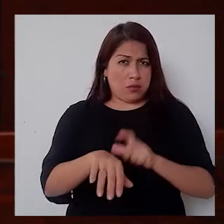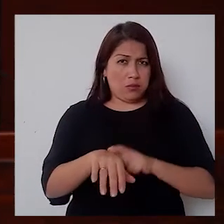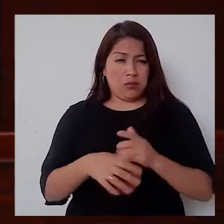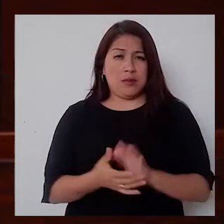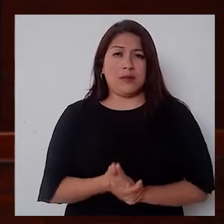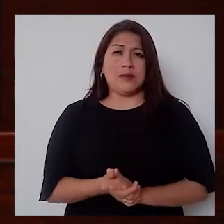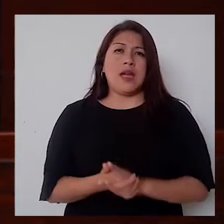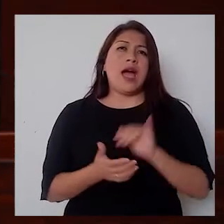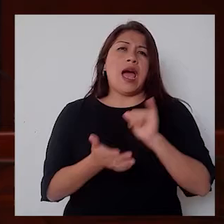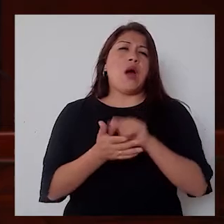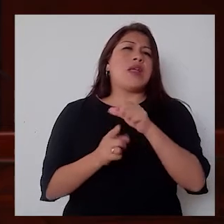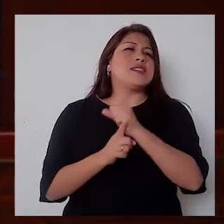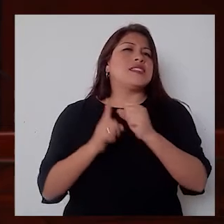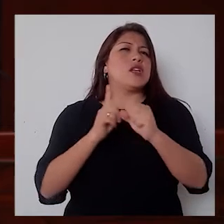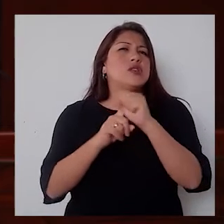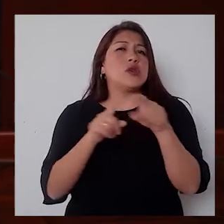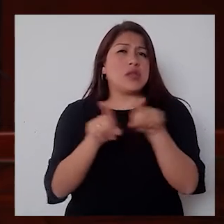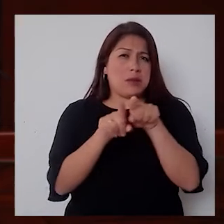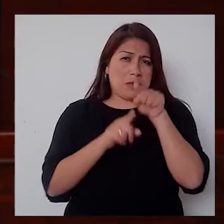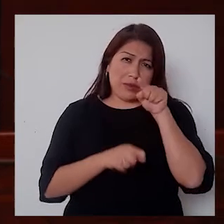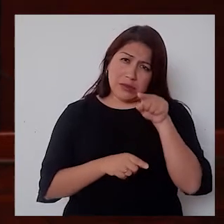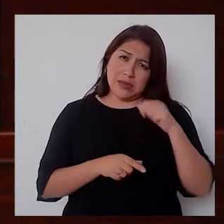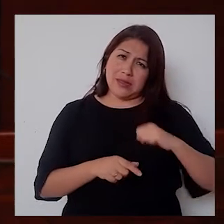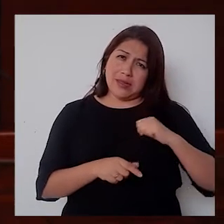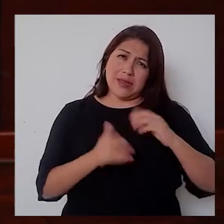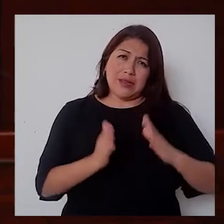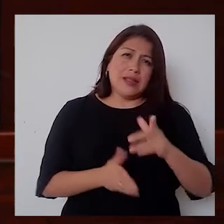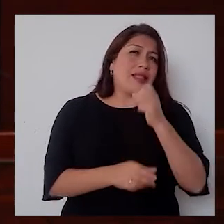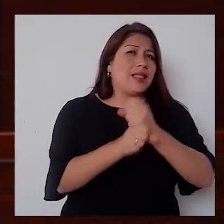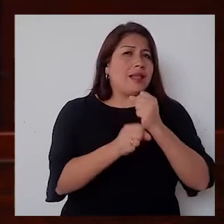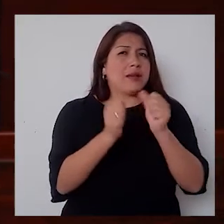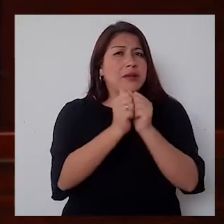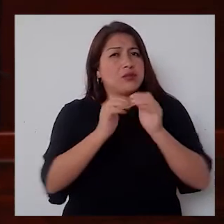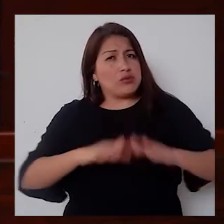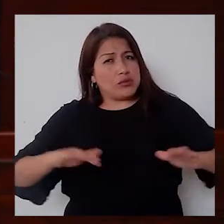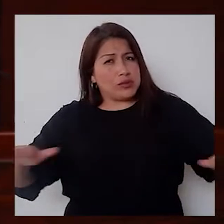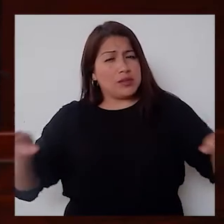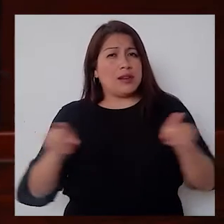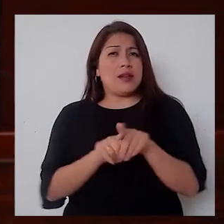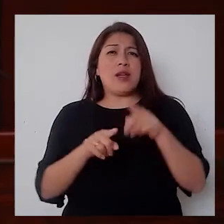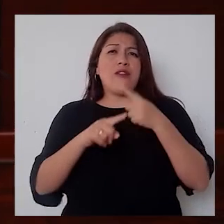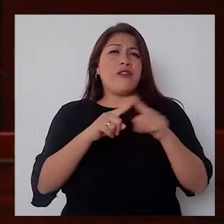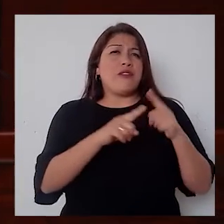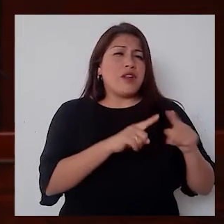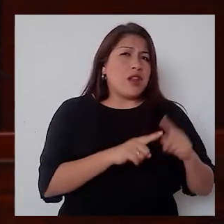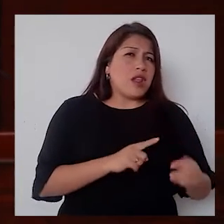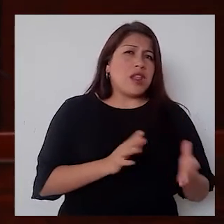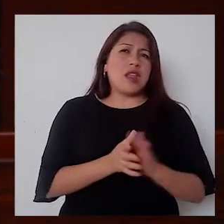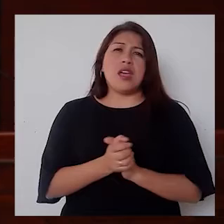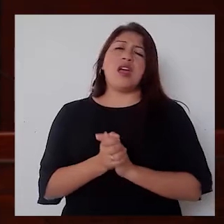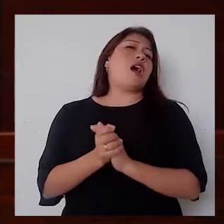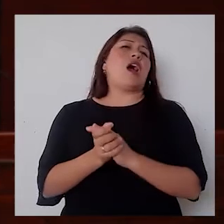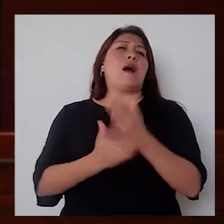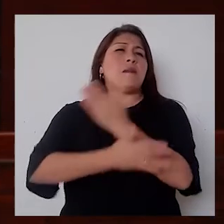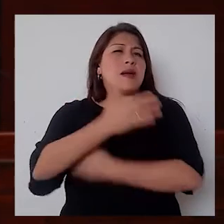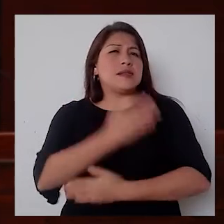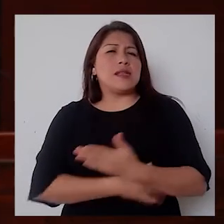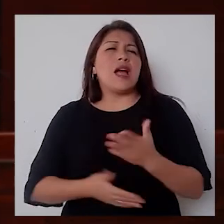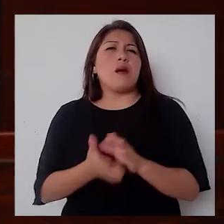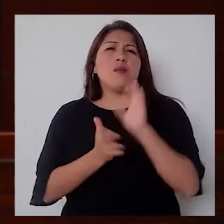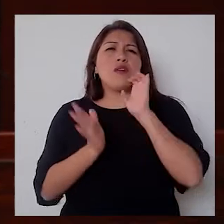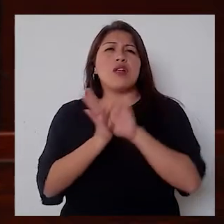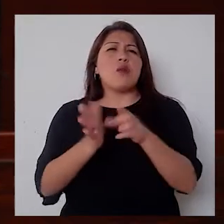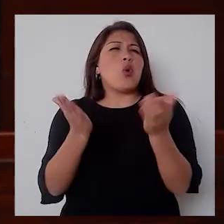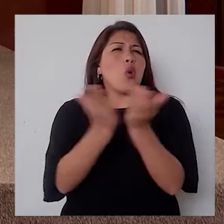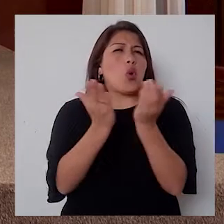trabajando también con los niños de algún tipo de discapacidad. En este caso, por ejemplo, con el Colegio San Francisco de Asís. Cuéntenos sobre